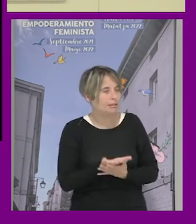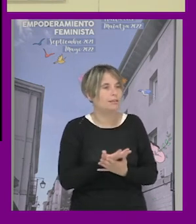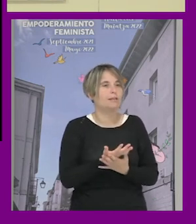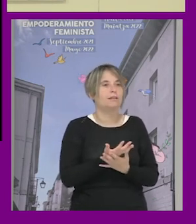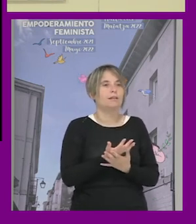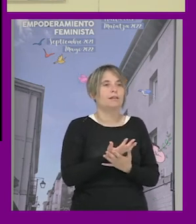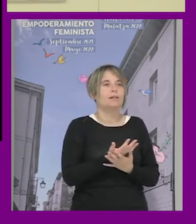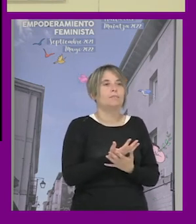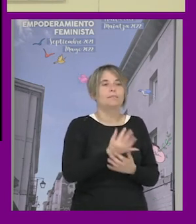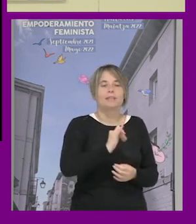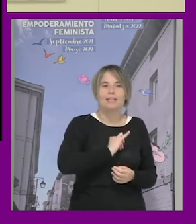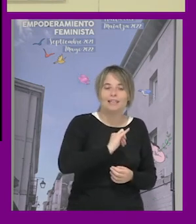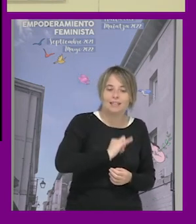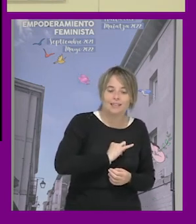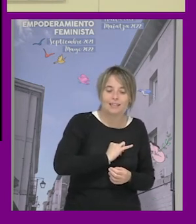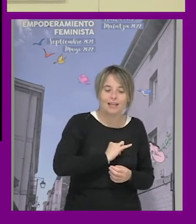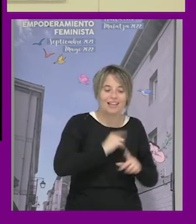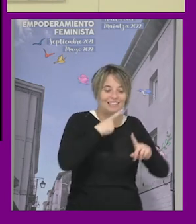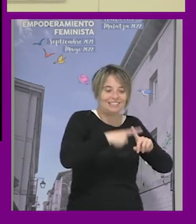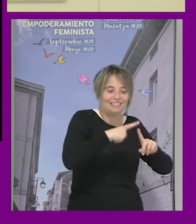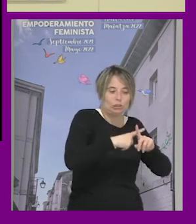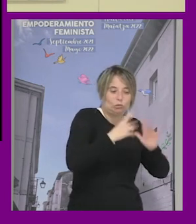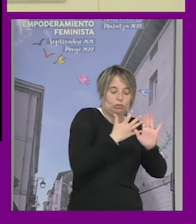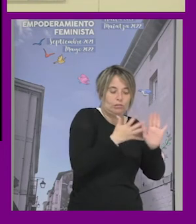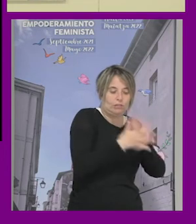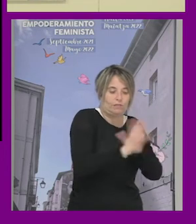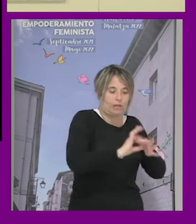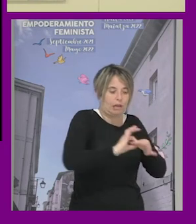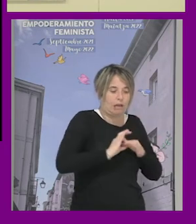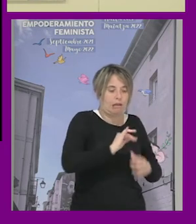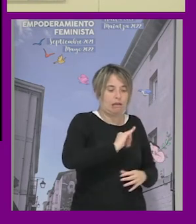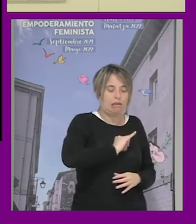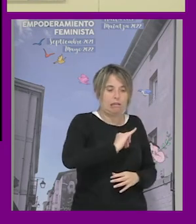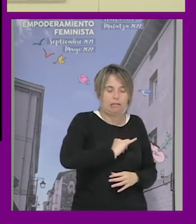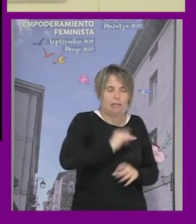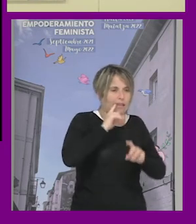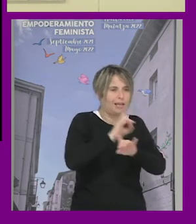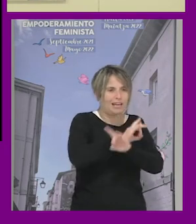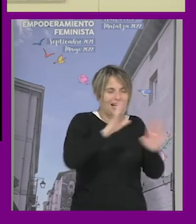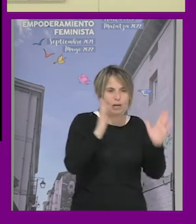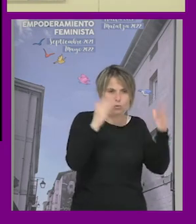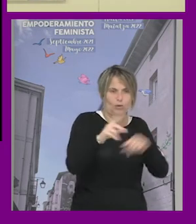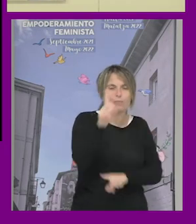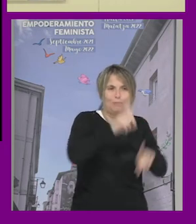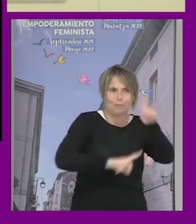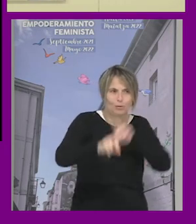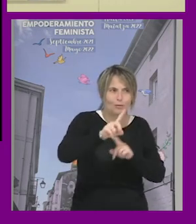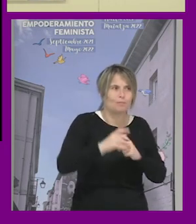para mucho en tema de que la práctica sexual implica una identidad era algo que no era nada evidente incluso era problemático